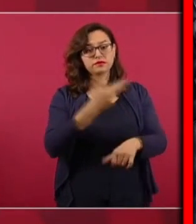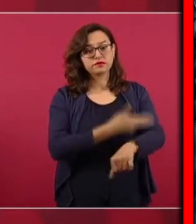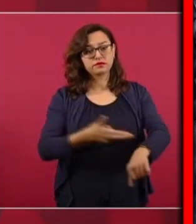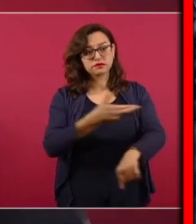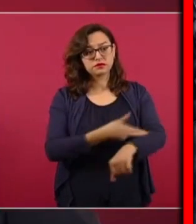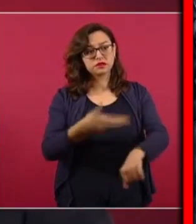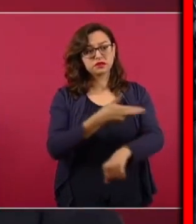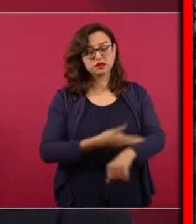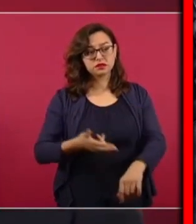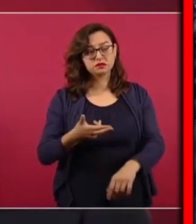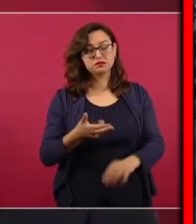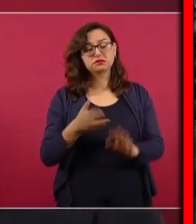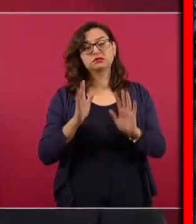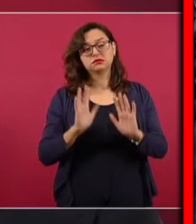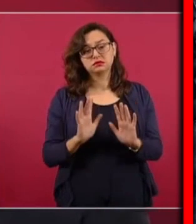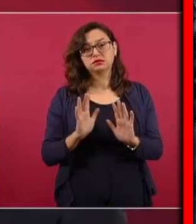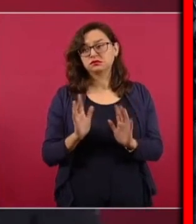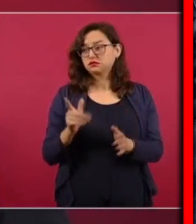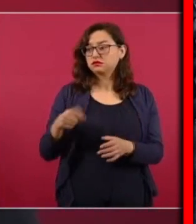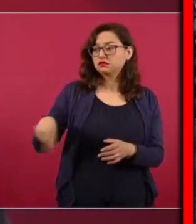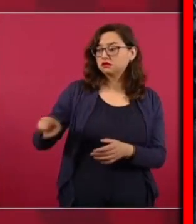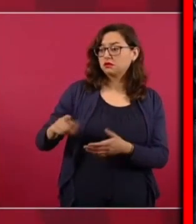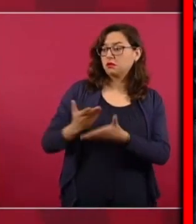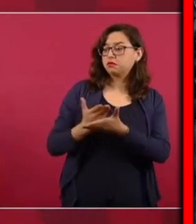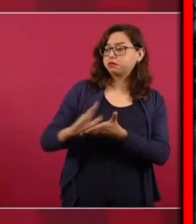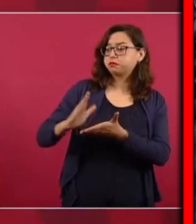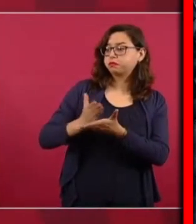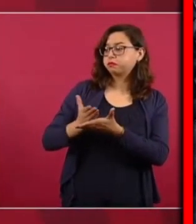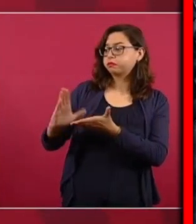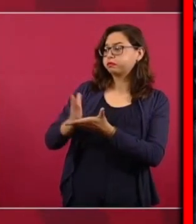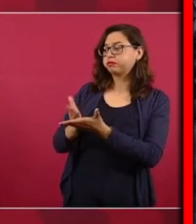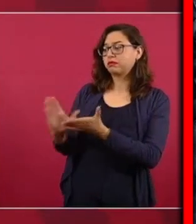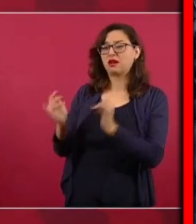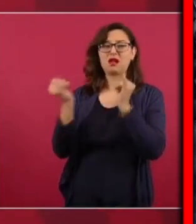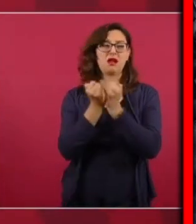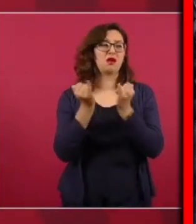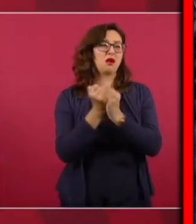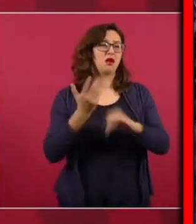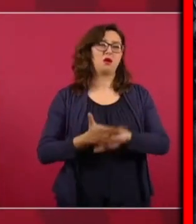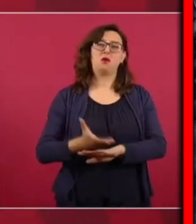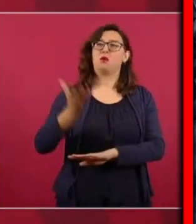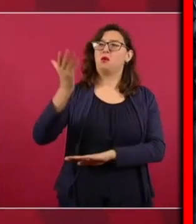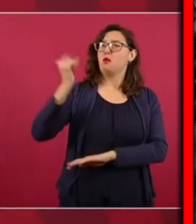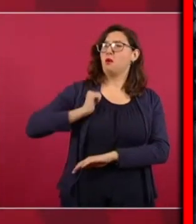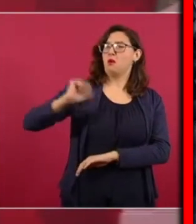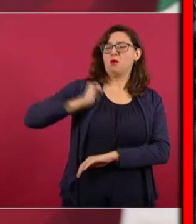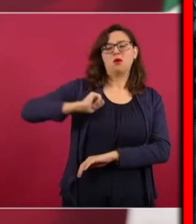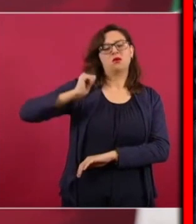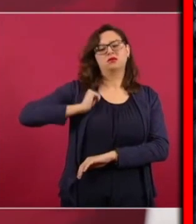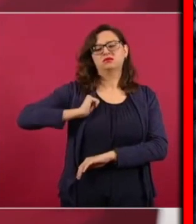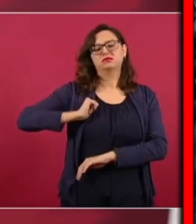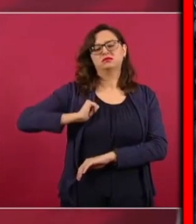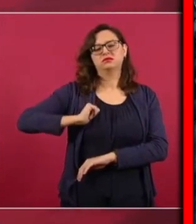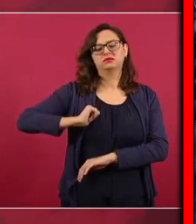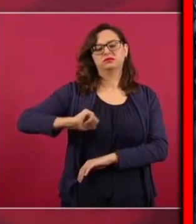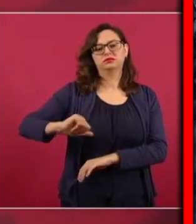revisar los contratos y en caso de que esta empresa china tenga irregularidades, si